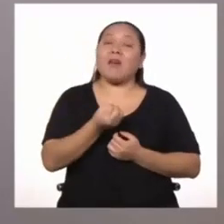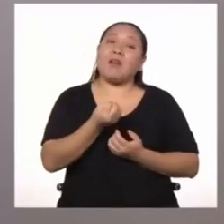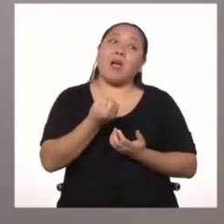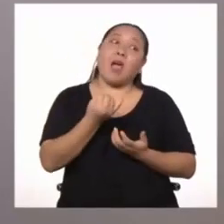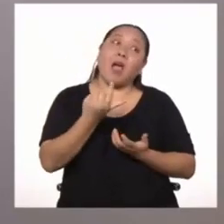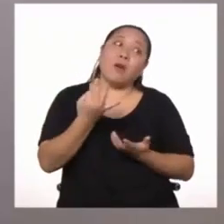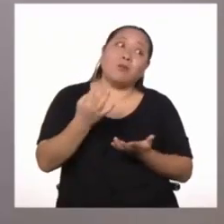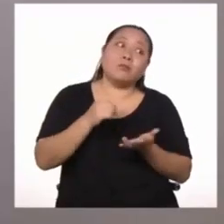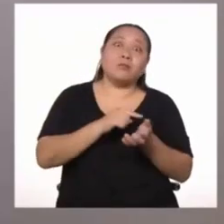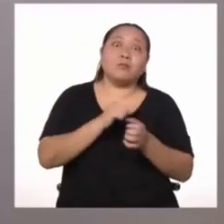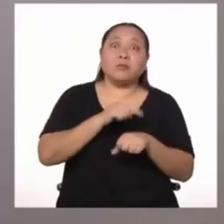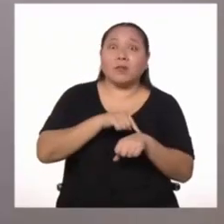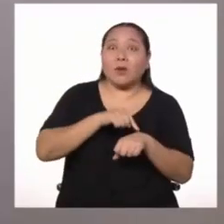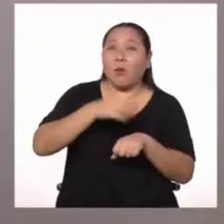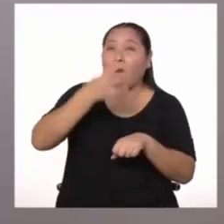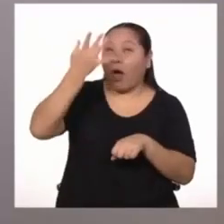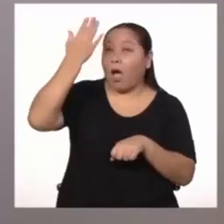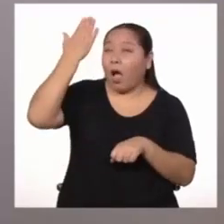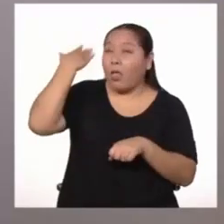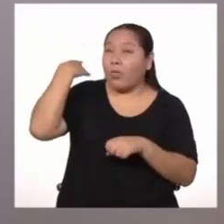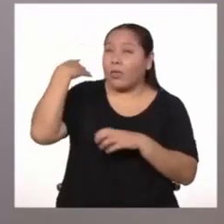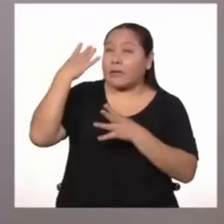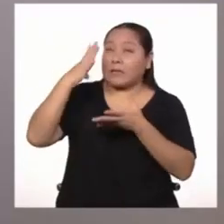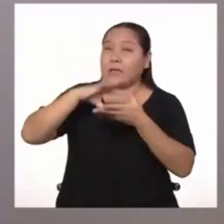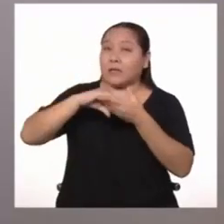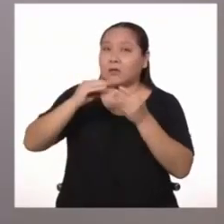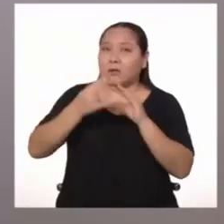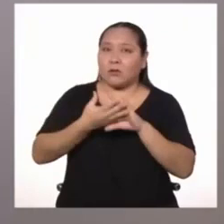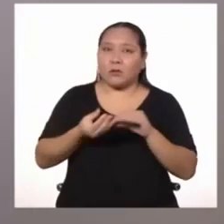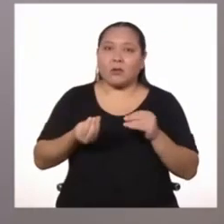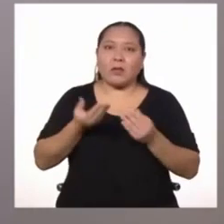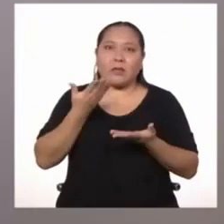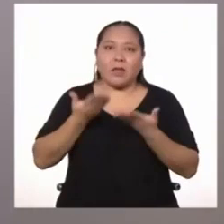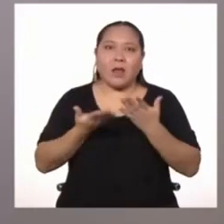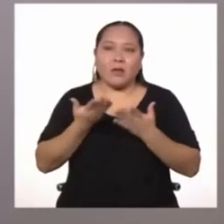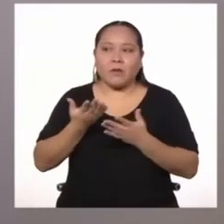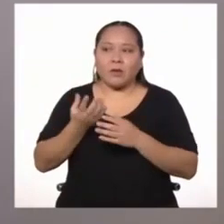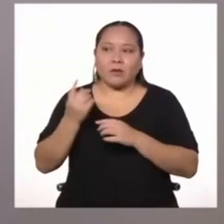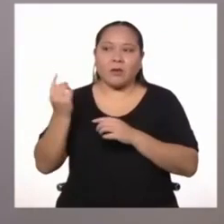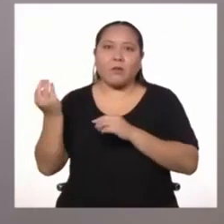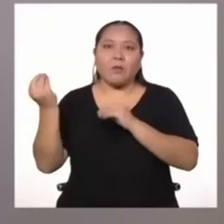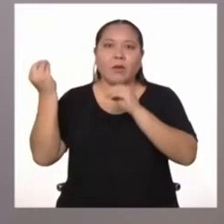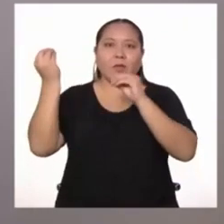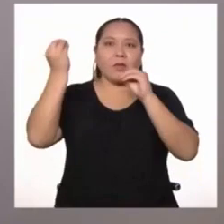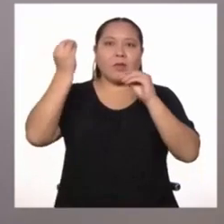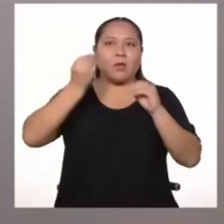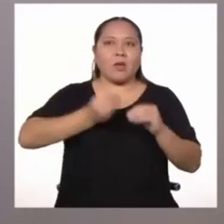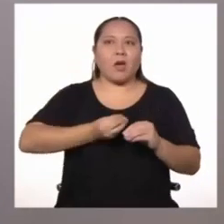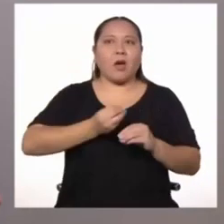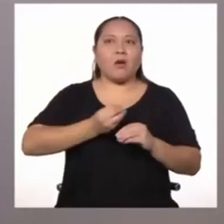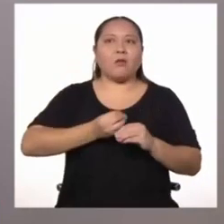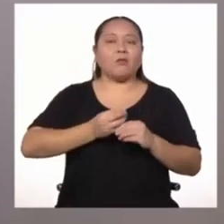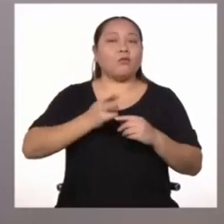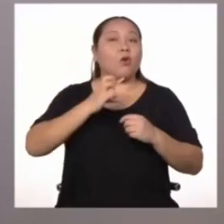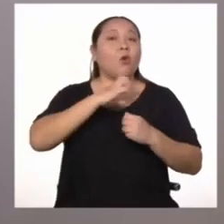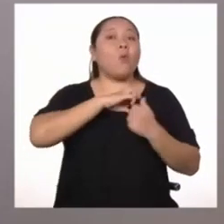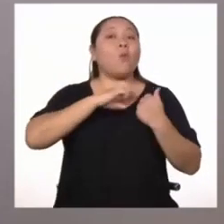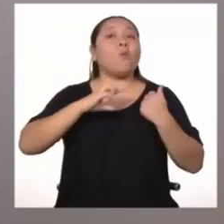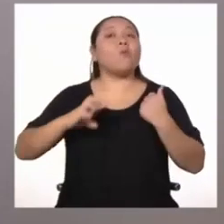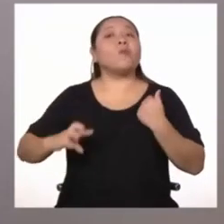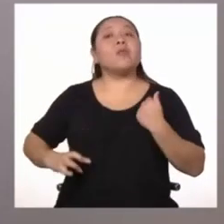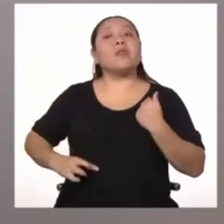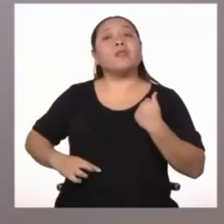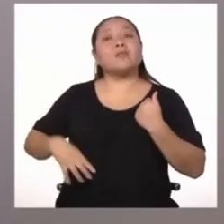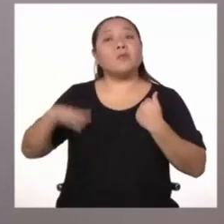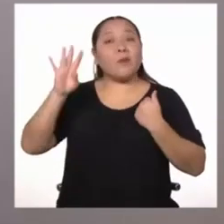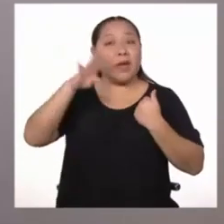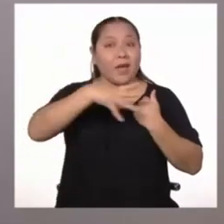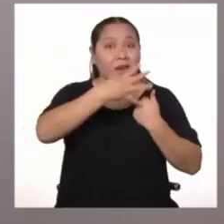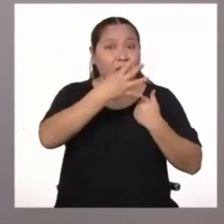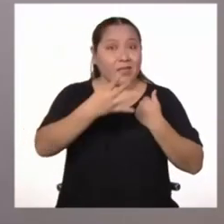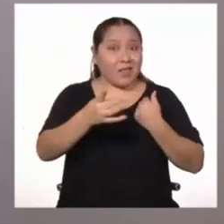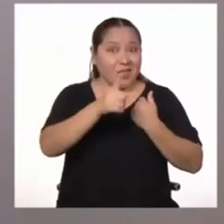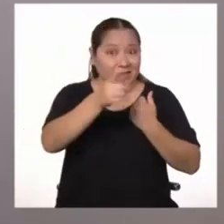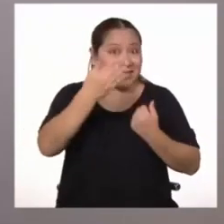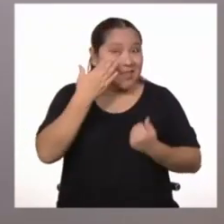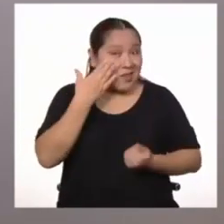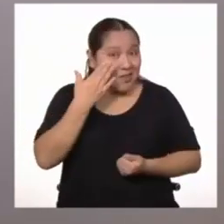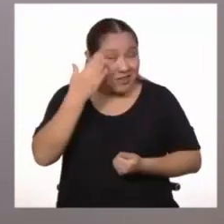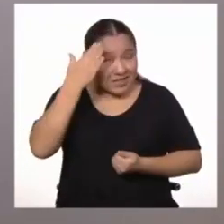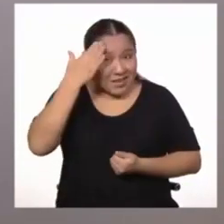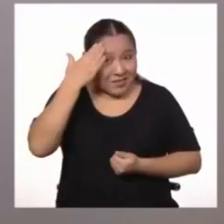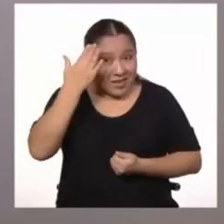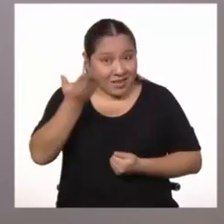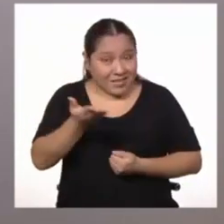nuestra historia hubo la posibilidad de ser gobernados por un príncipe inglés? Apuesto que no lo sabían. ¿O